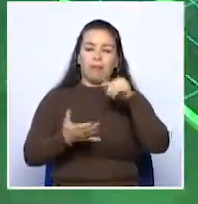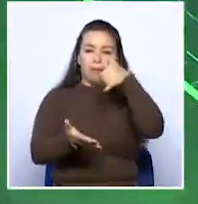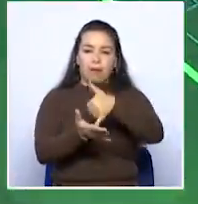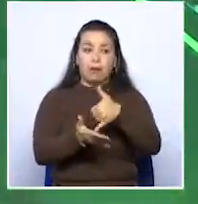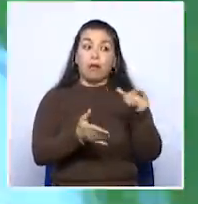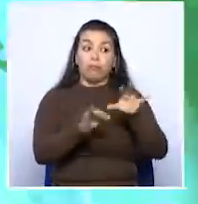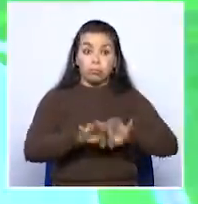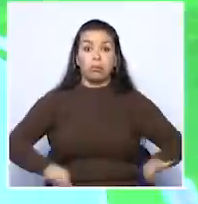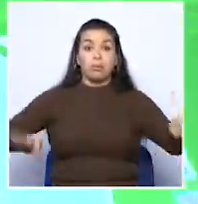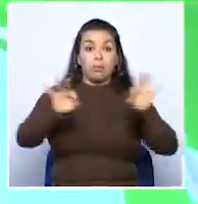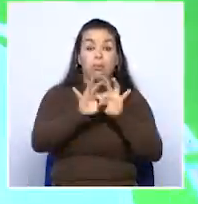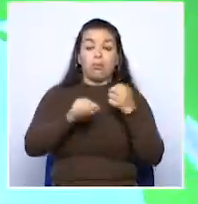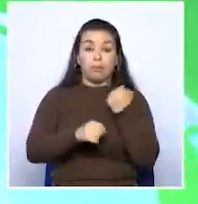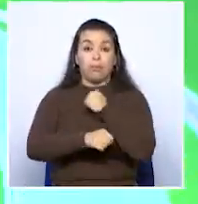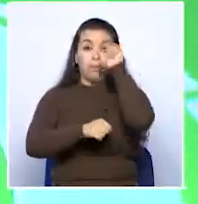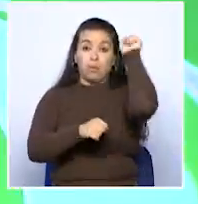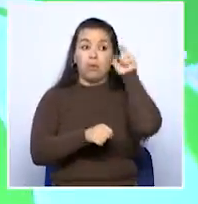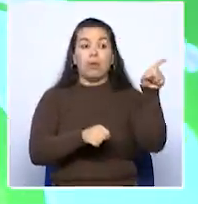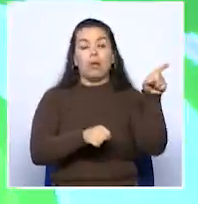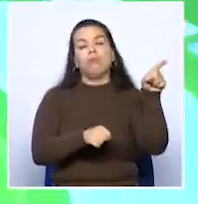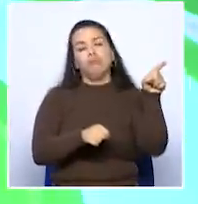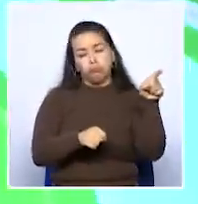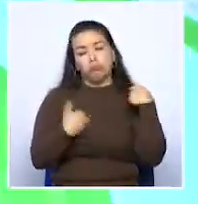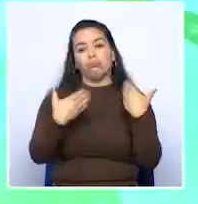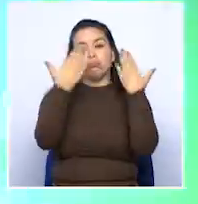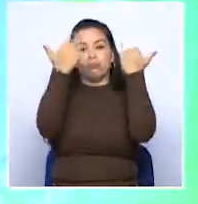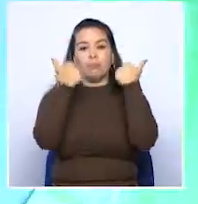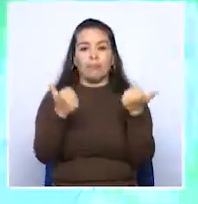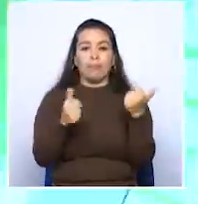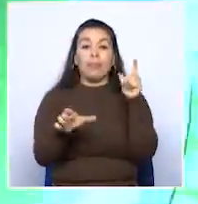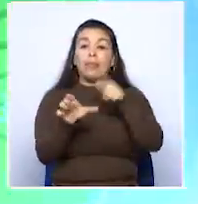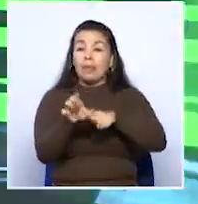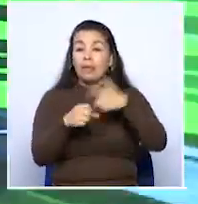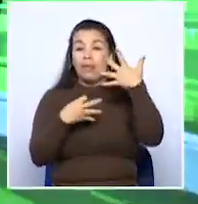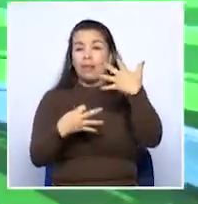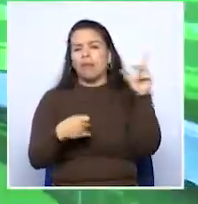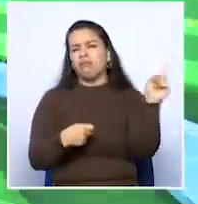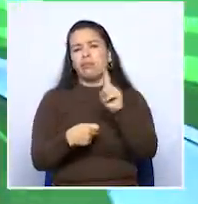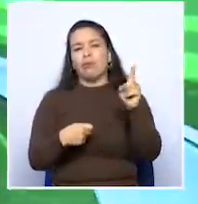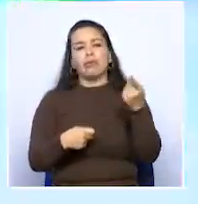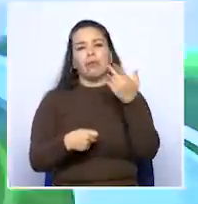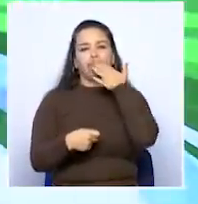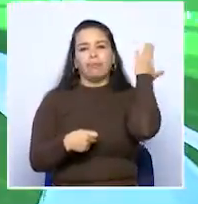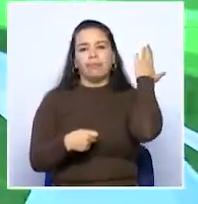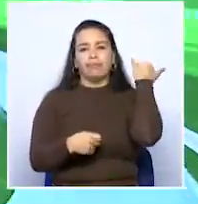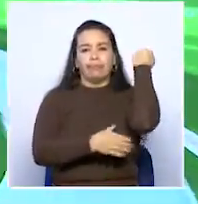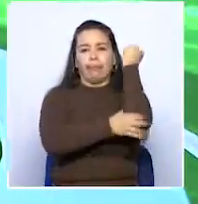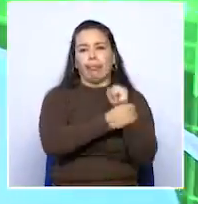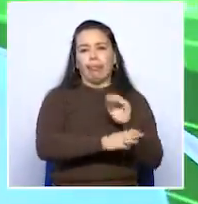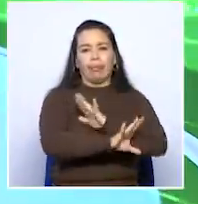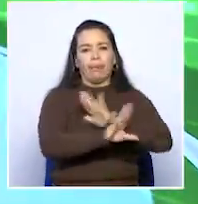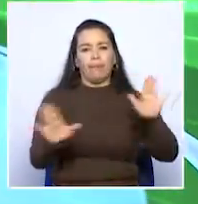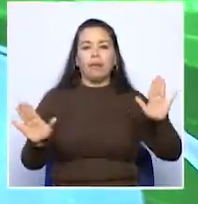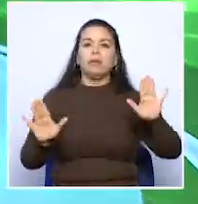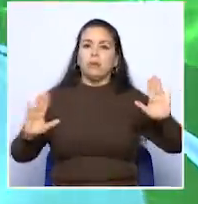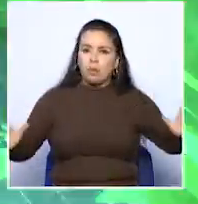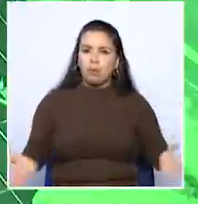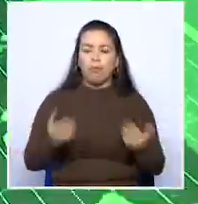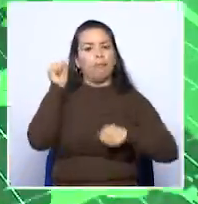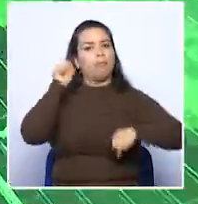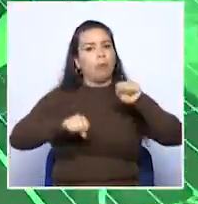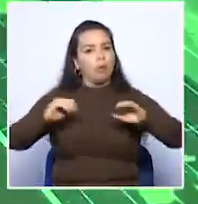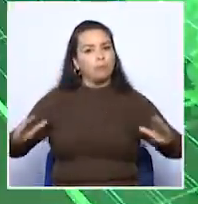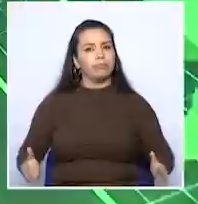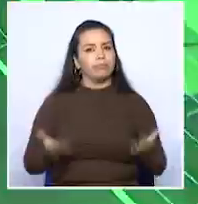es importante y si se da la victoria, pues también sería significativa, no pensando en lo de este torneo porque hace mucho rato el equipo está eliminado, sino en la posibilidad